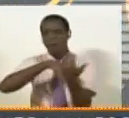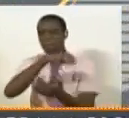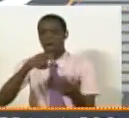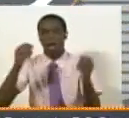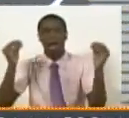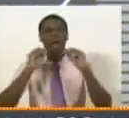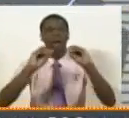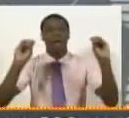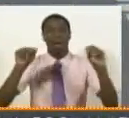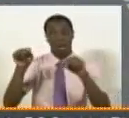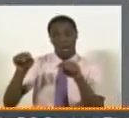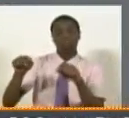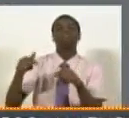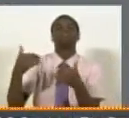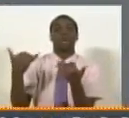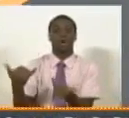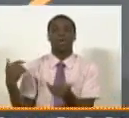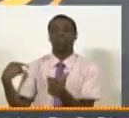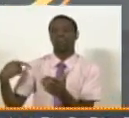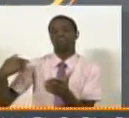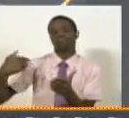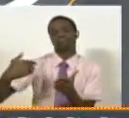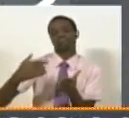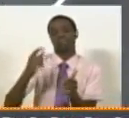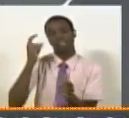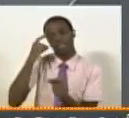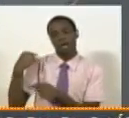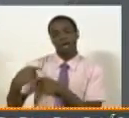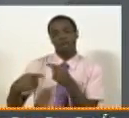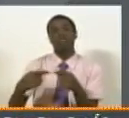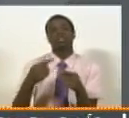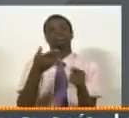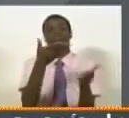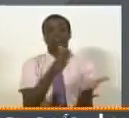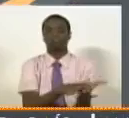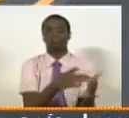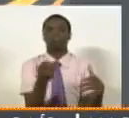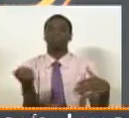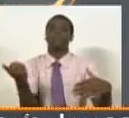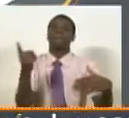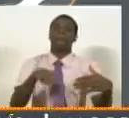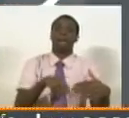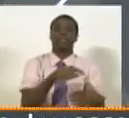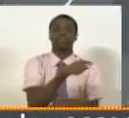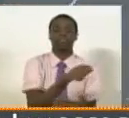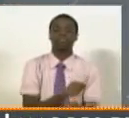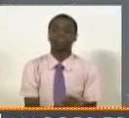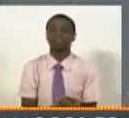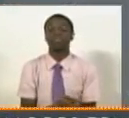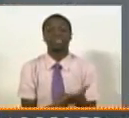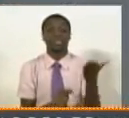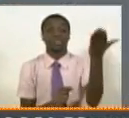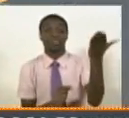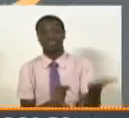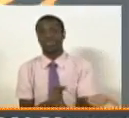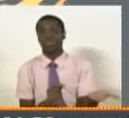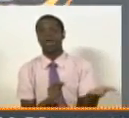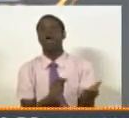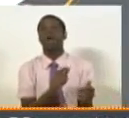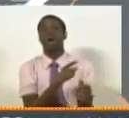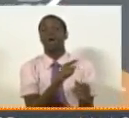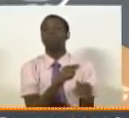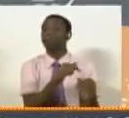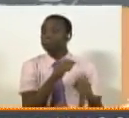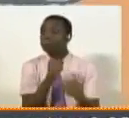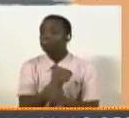que ha cometido en estos últimos días. Este venezolano estaba cumpliendo con